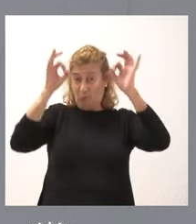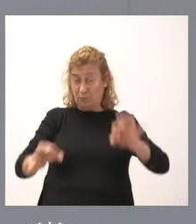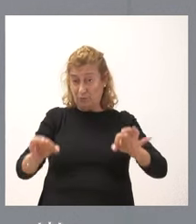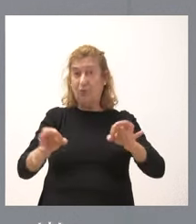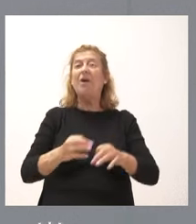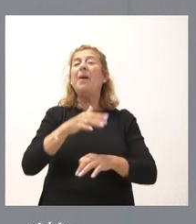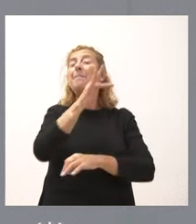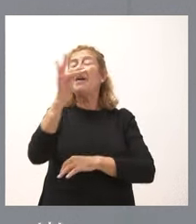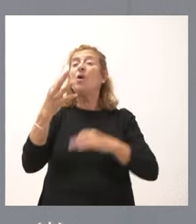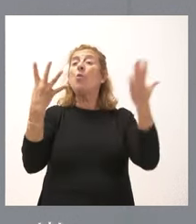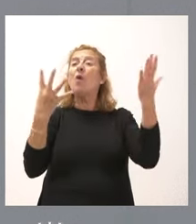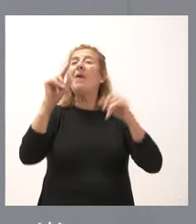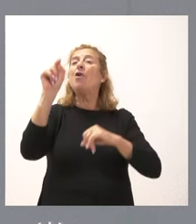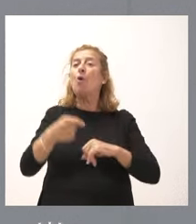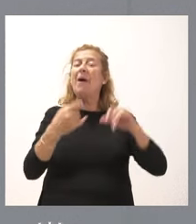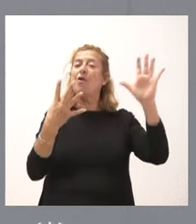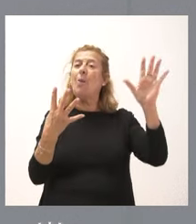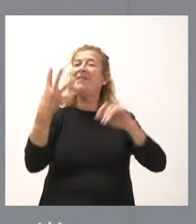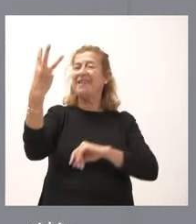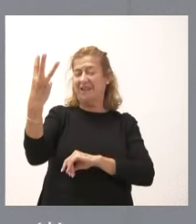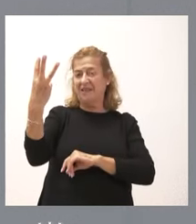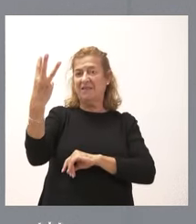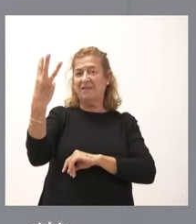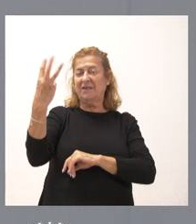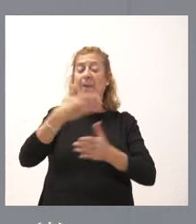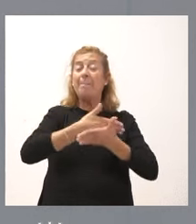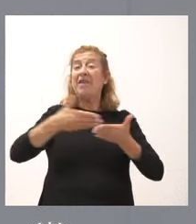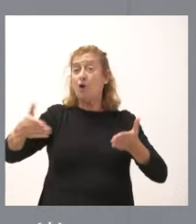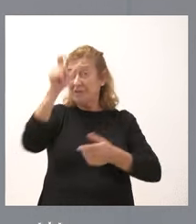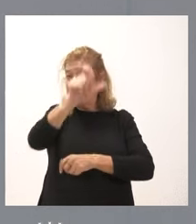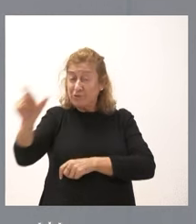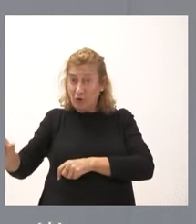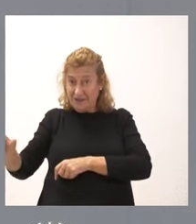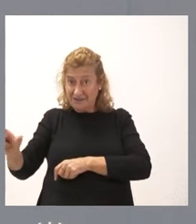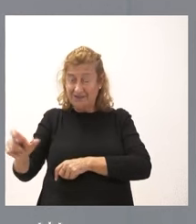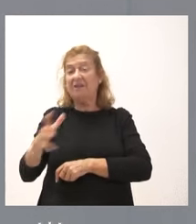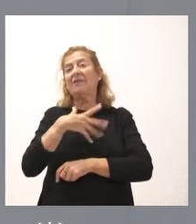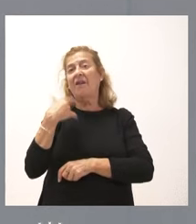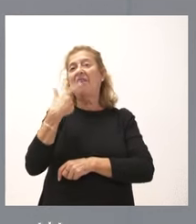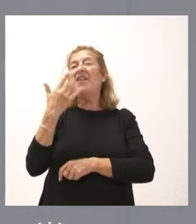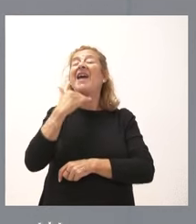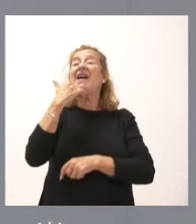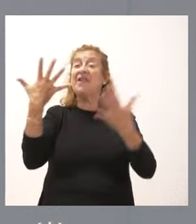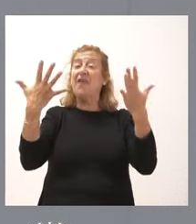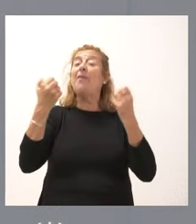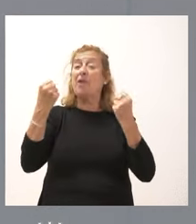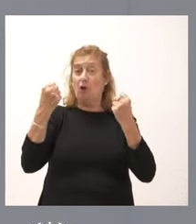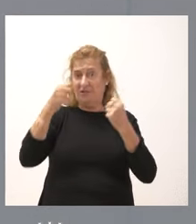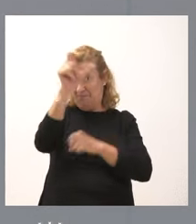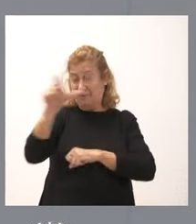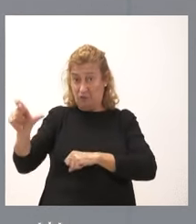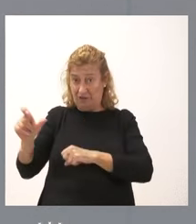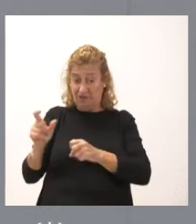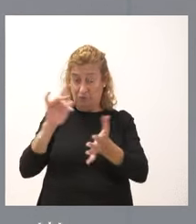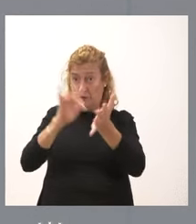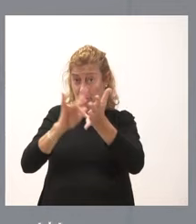más de 9,93 millones de usuarios, por tanto, casi 10 millones de usuarios, lo que